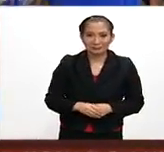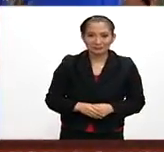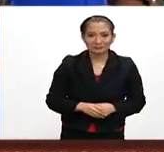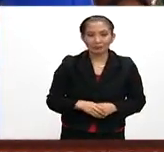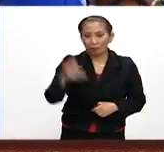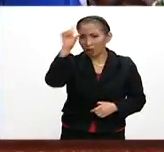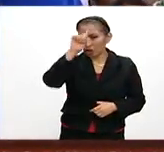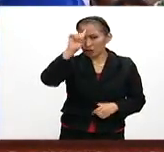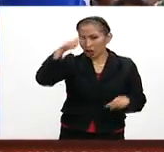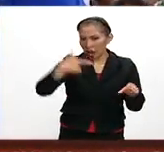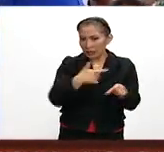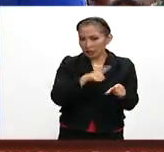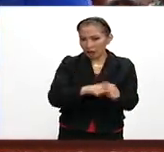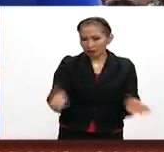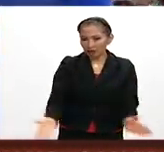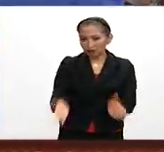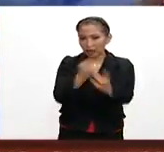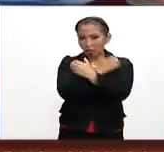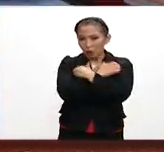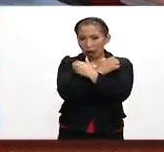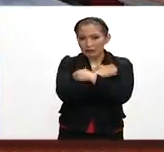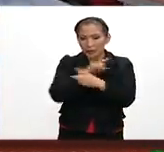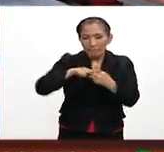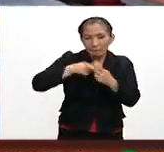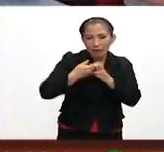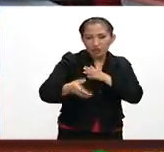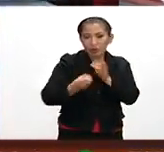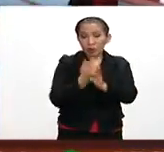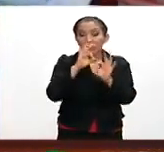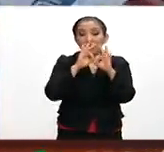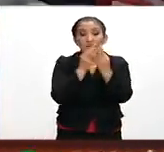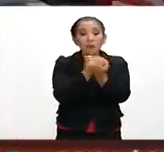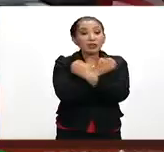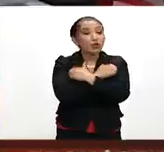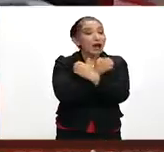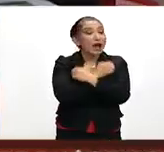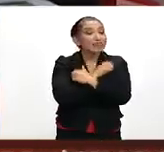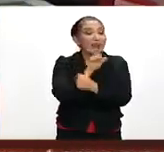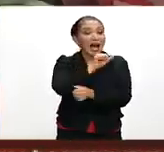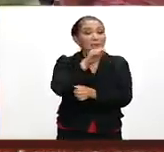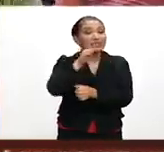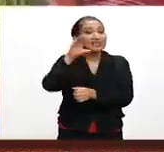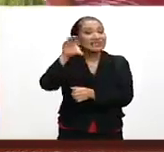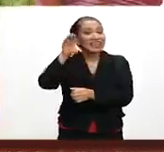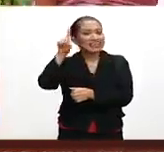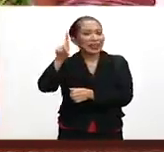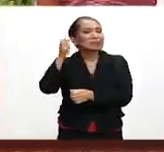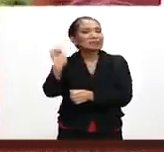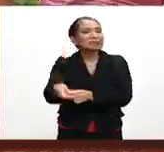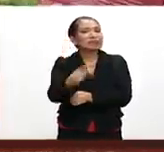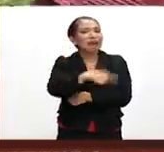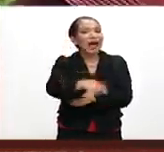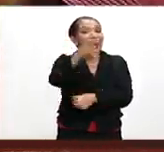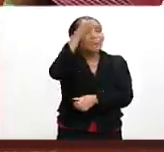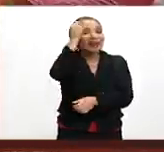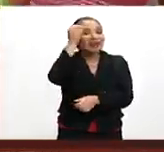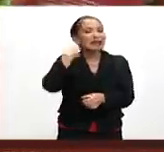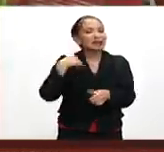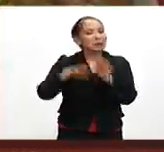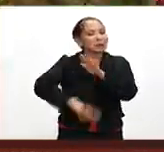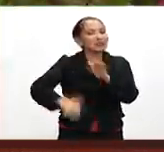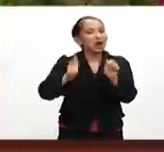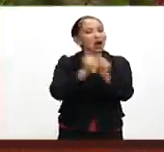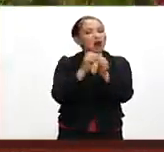El Consejo Nacional de Fomento Educativo puso en marcha el nuevo modelo educativo ABCD, que significa aprendizaje